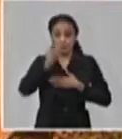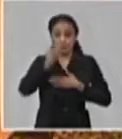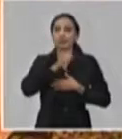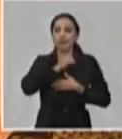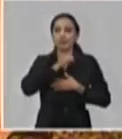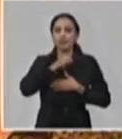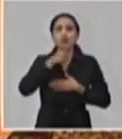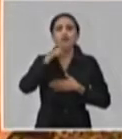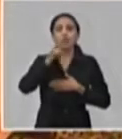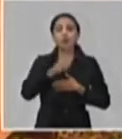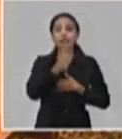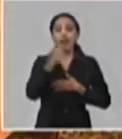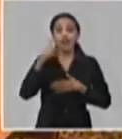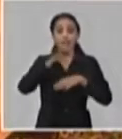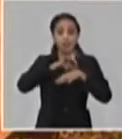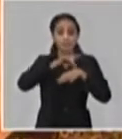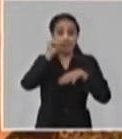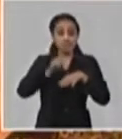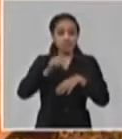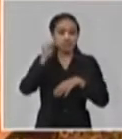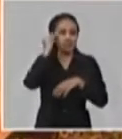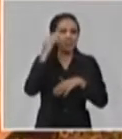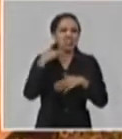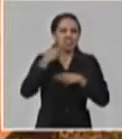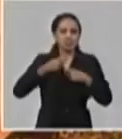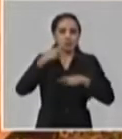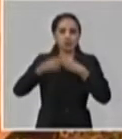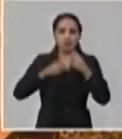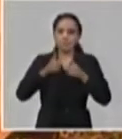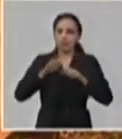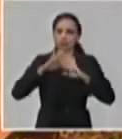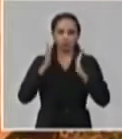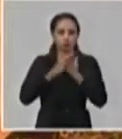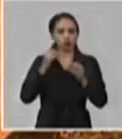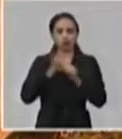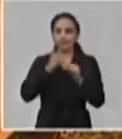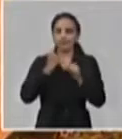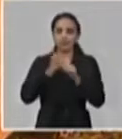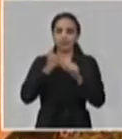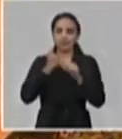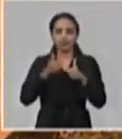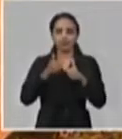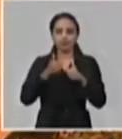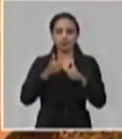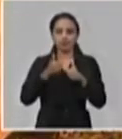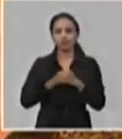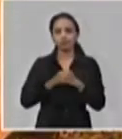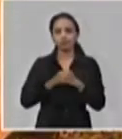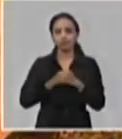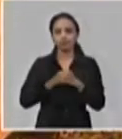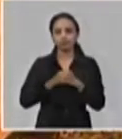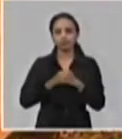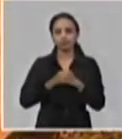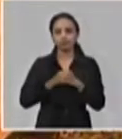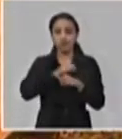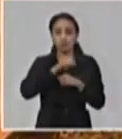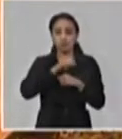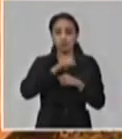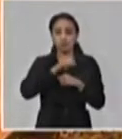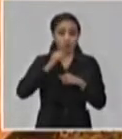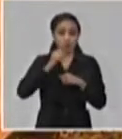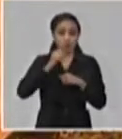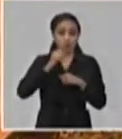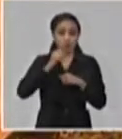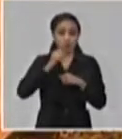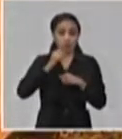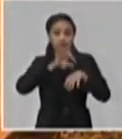evaluar a cada paciente y tomar la conducta adecuada en cada caso. Es decir, está escrito el flujo. Desde que un paciente puede ser